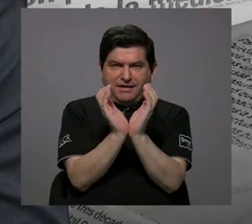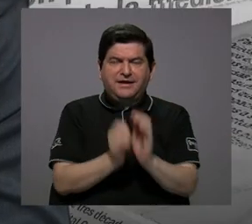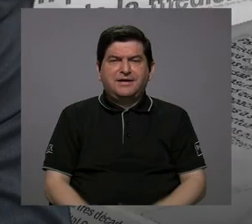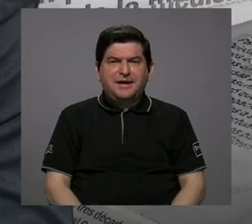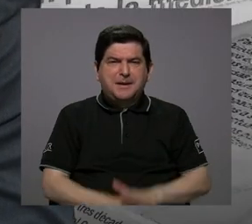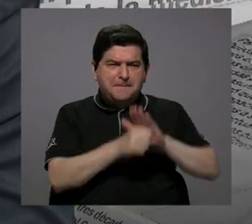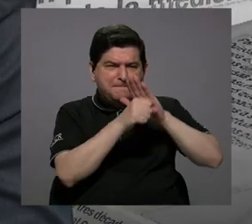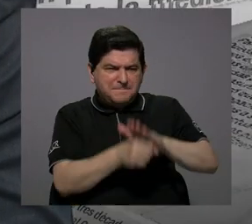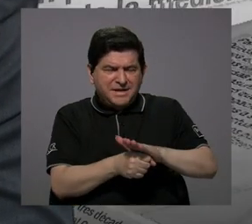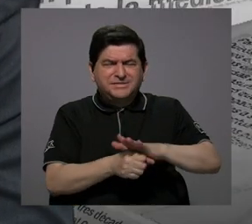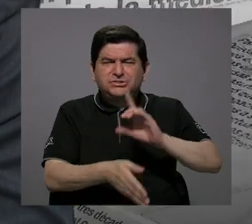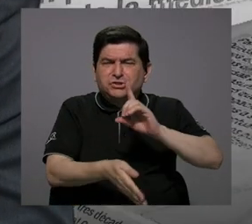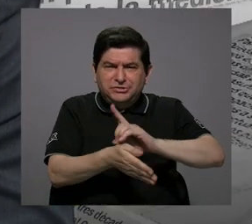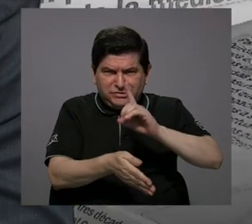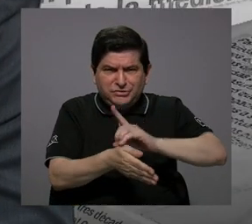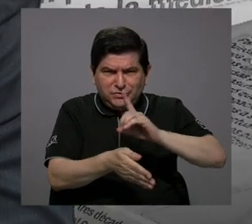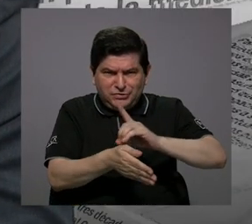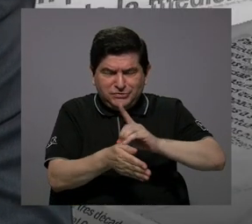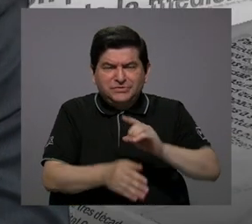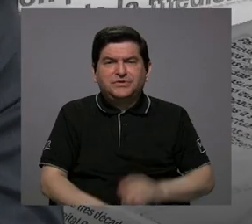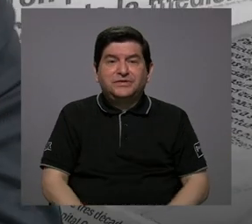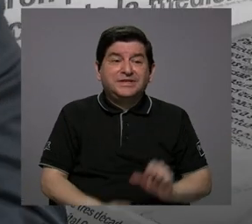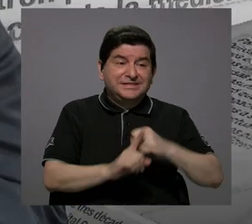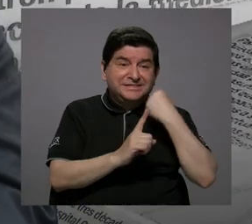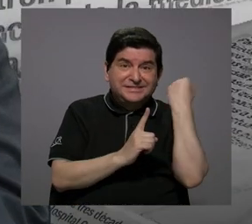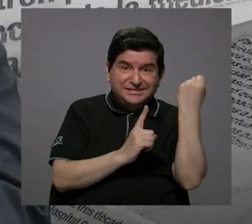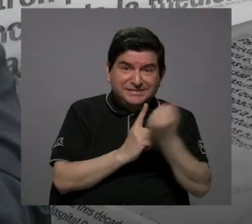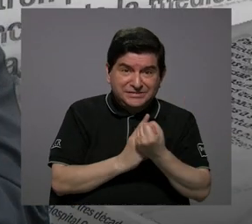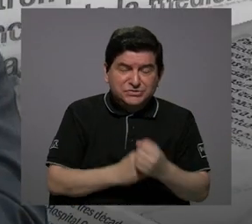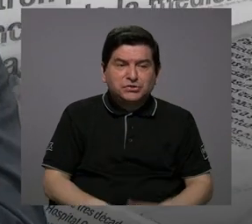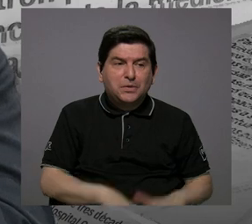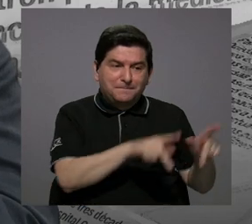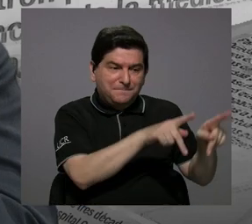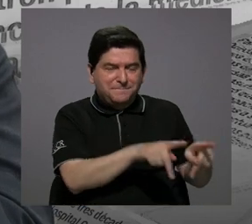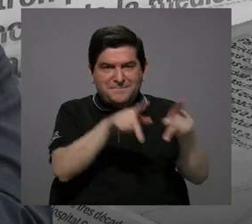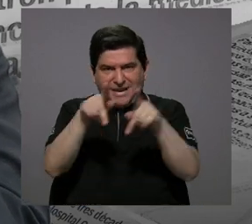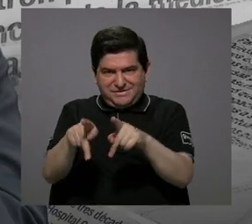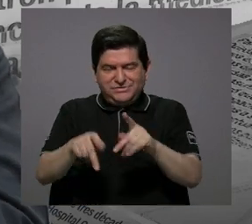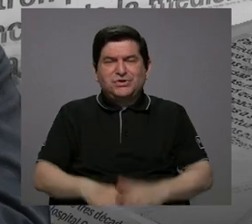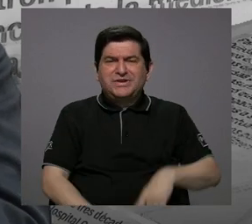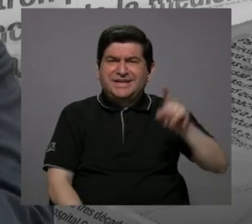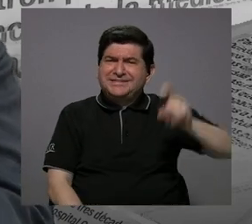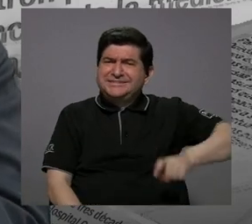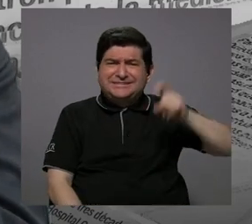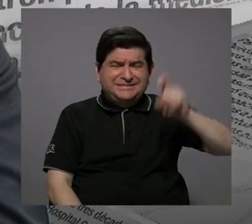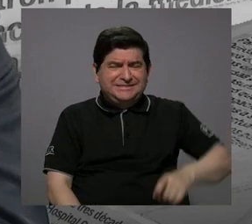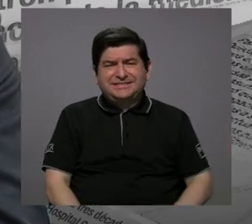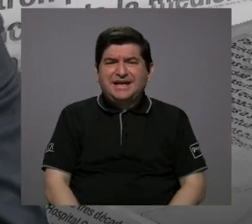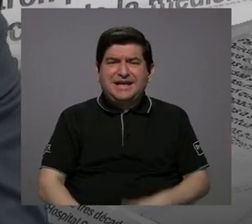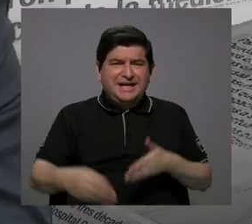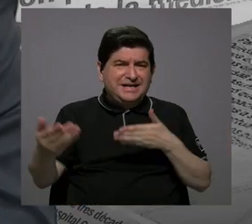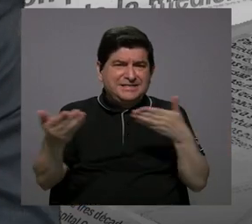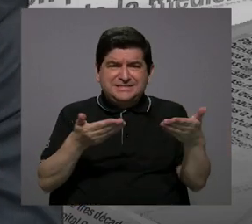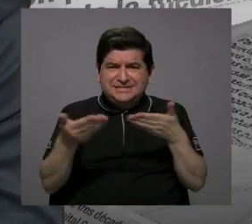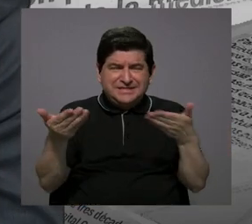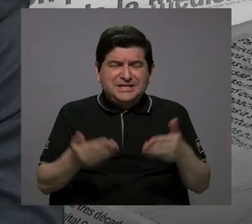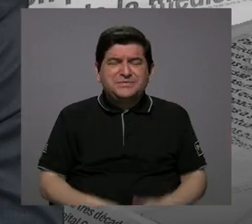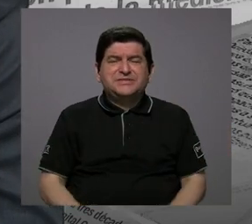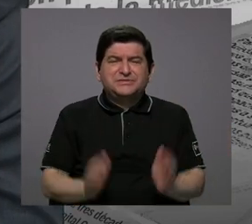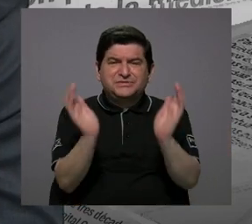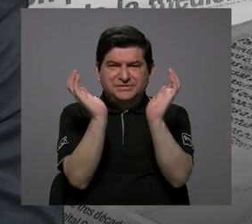presión de los médicos, la situación que viven las personas que necesitamos de los servicios de la caja.